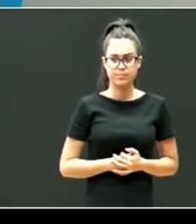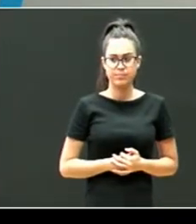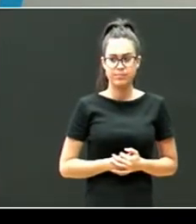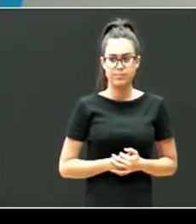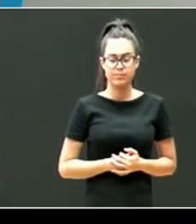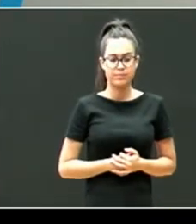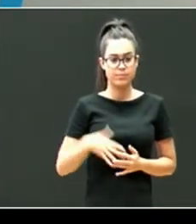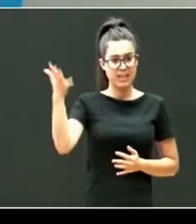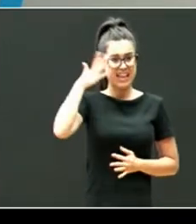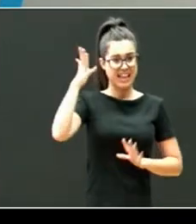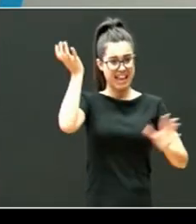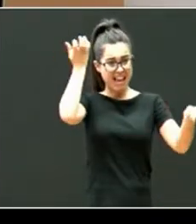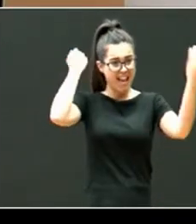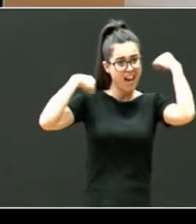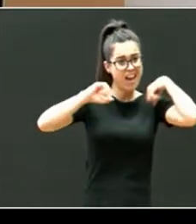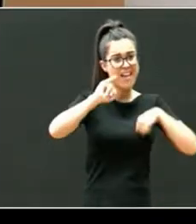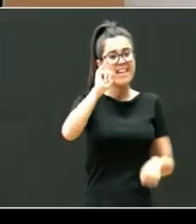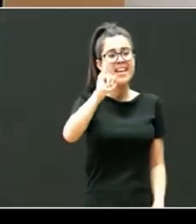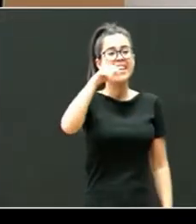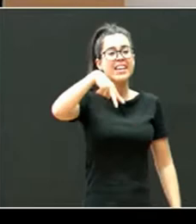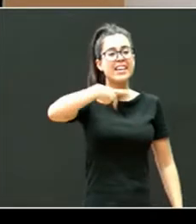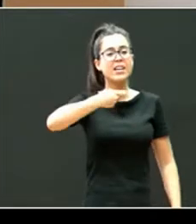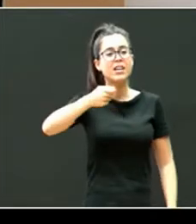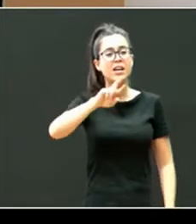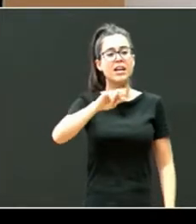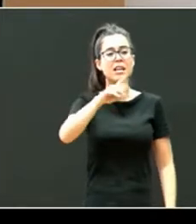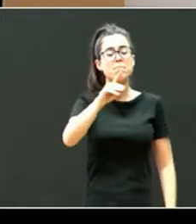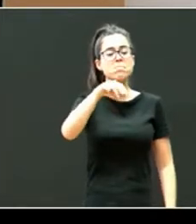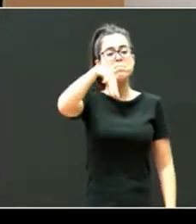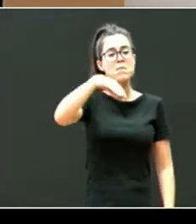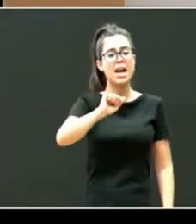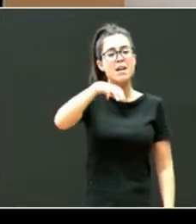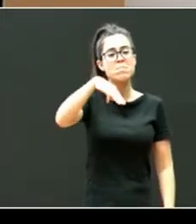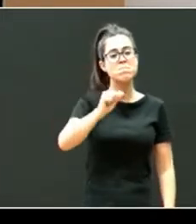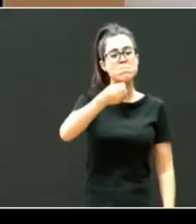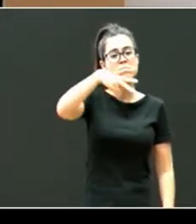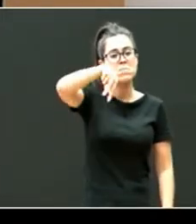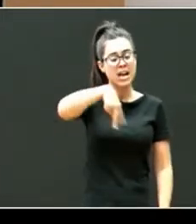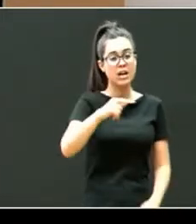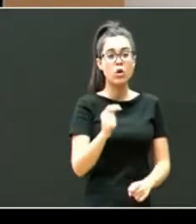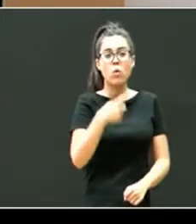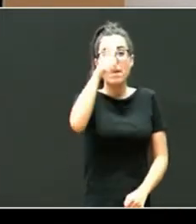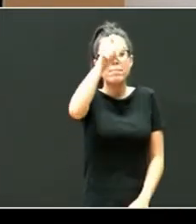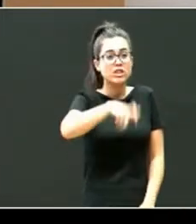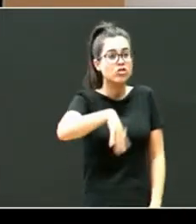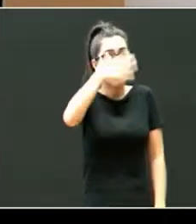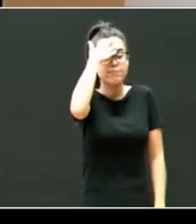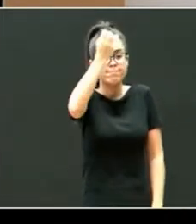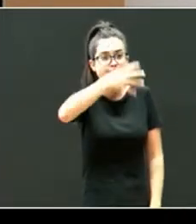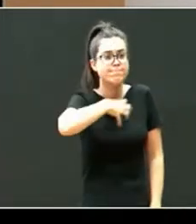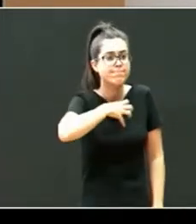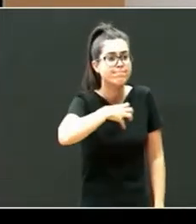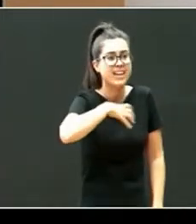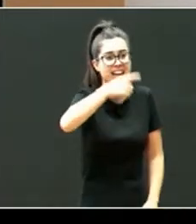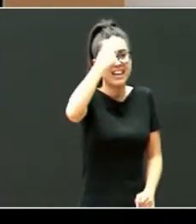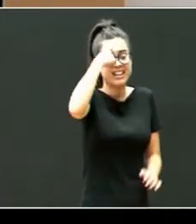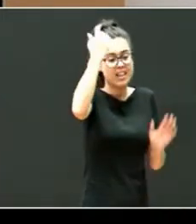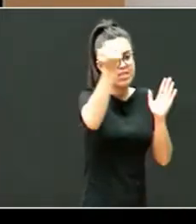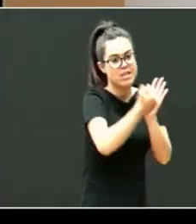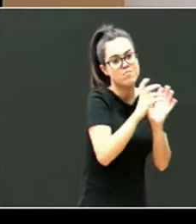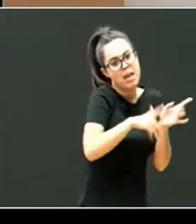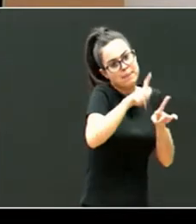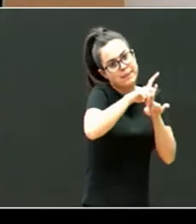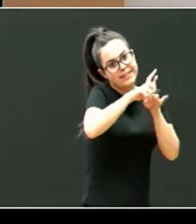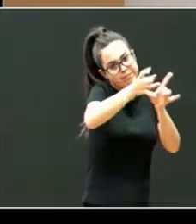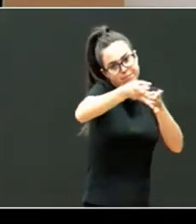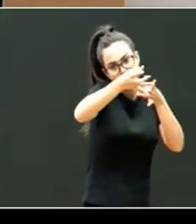y de Bergman de un hombre que no puede recordar y ha sufrido un trauma no diré cual porque si no os estoy por la película los que no la habéis visto aunque